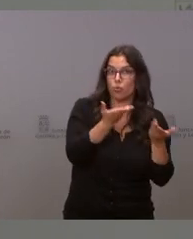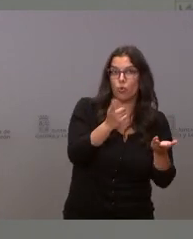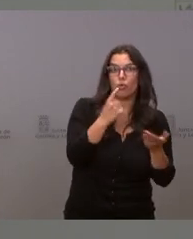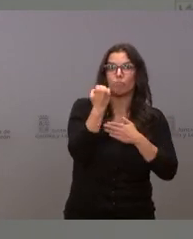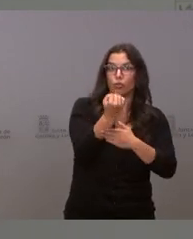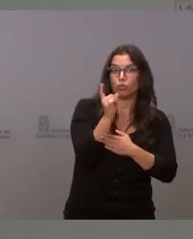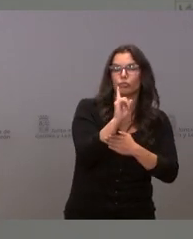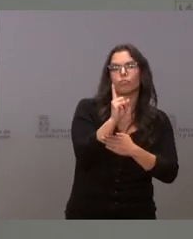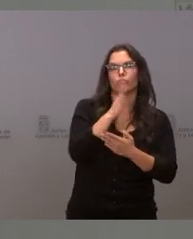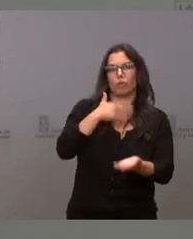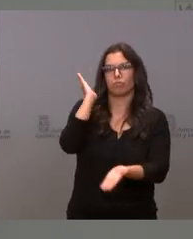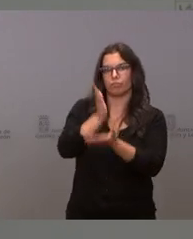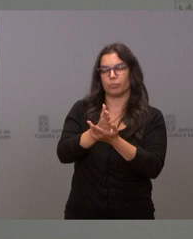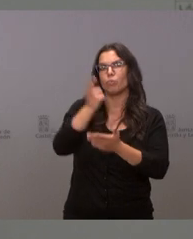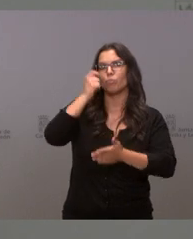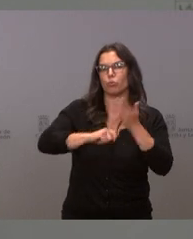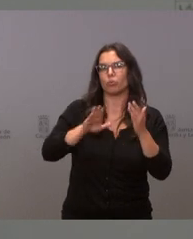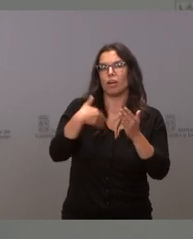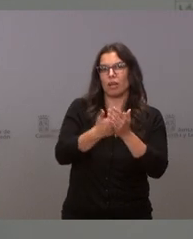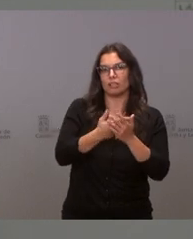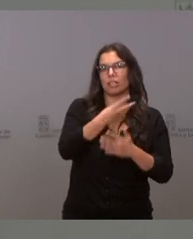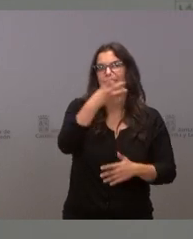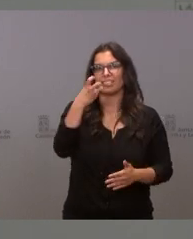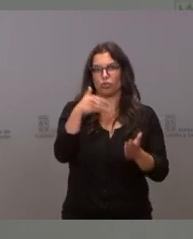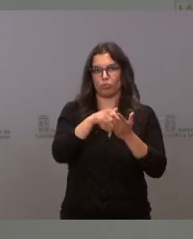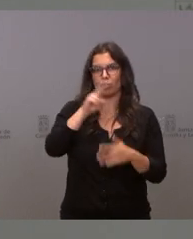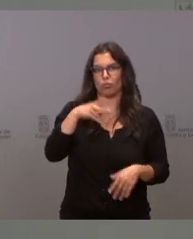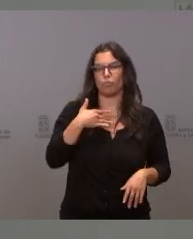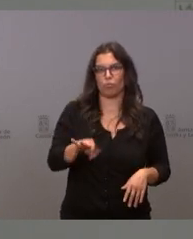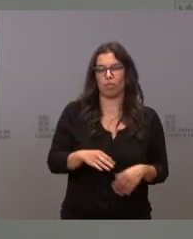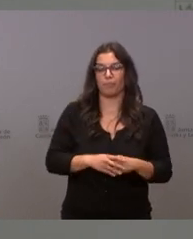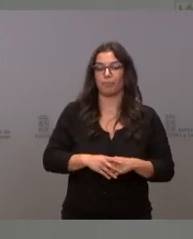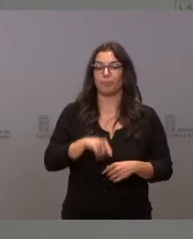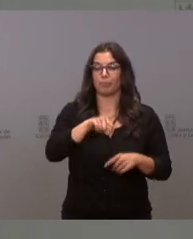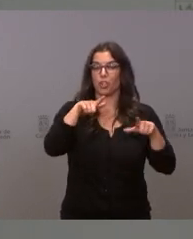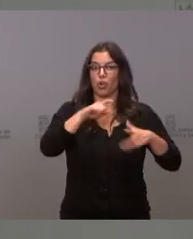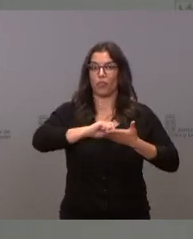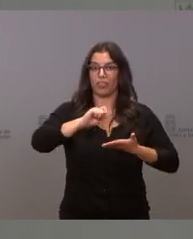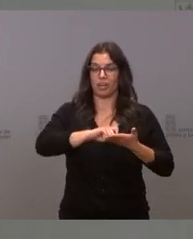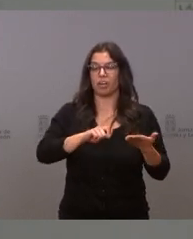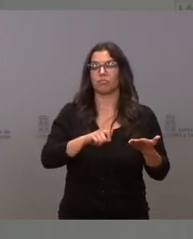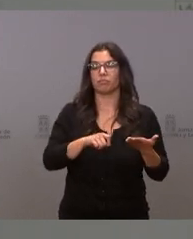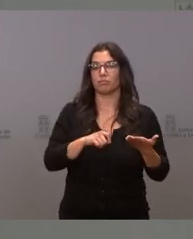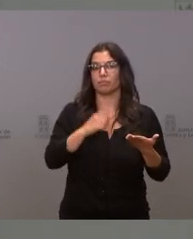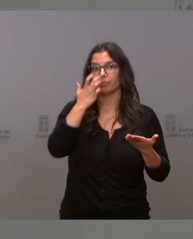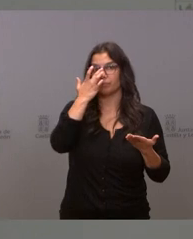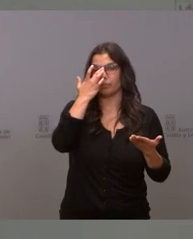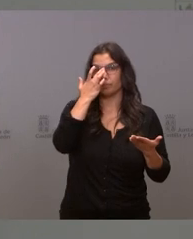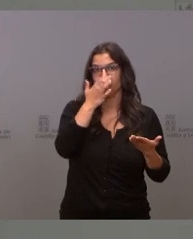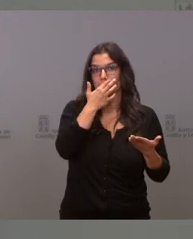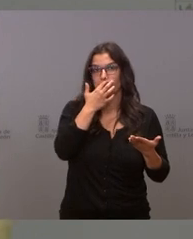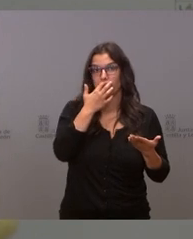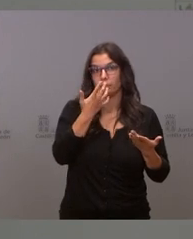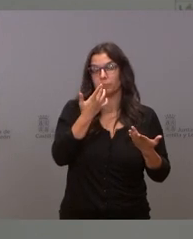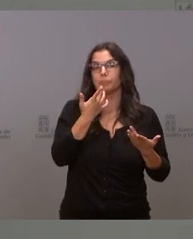multas que pueden superar, incluso llegar a superar los 300.000 euros. La oficina, la